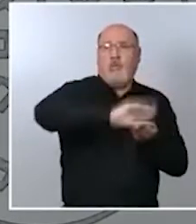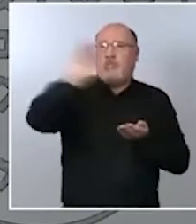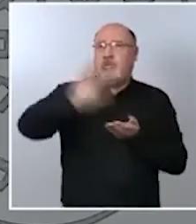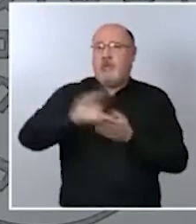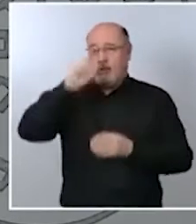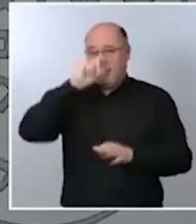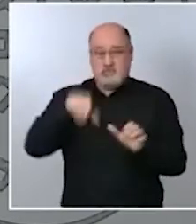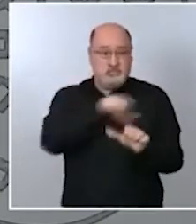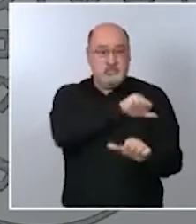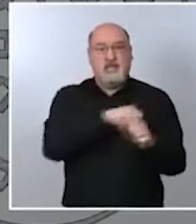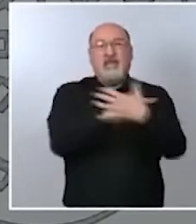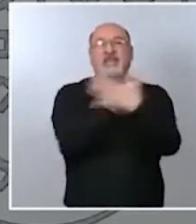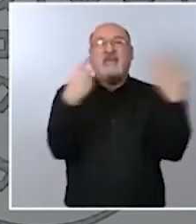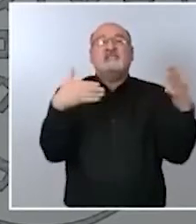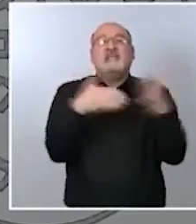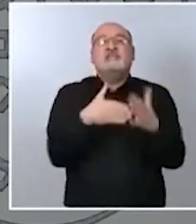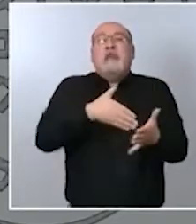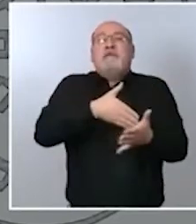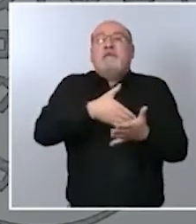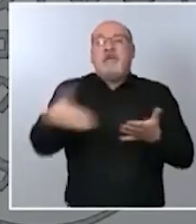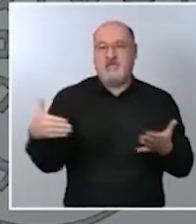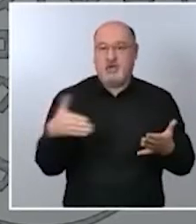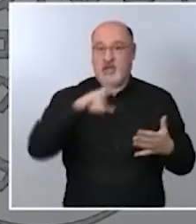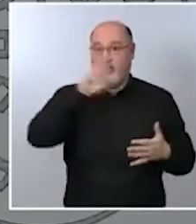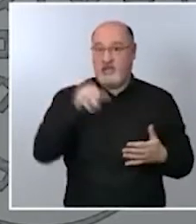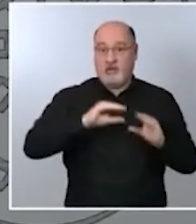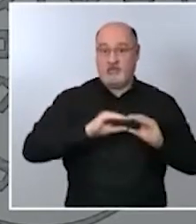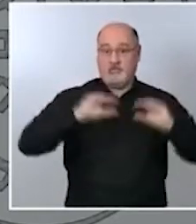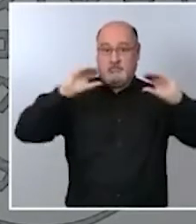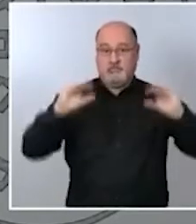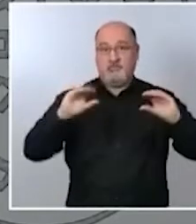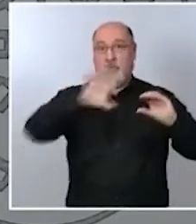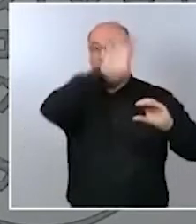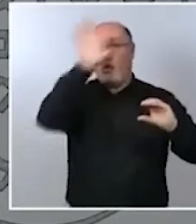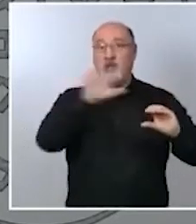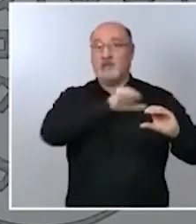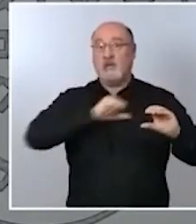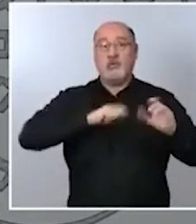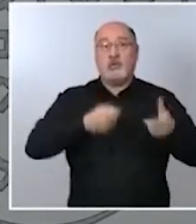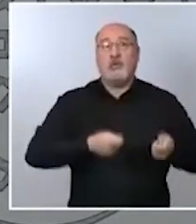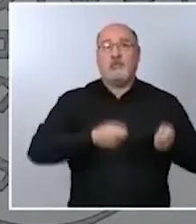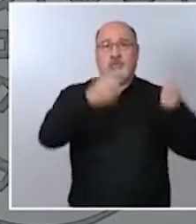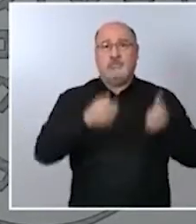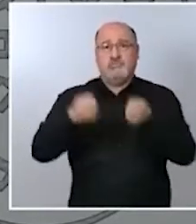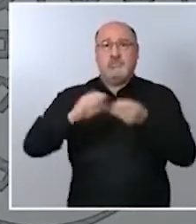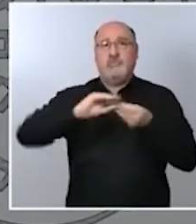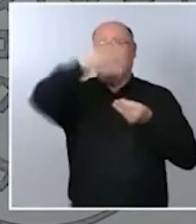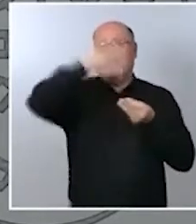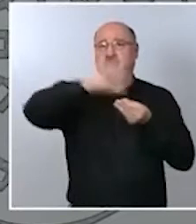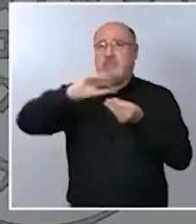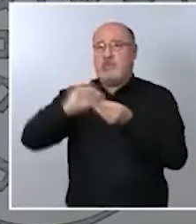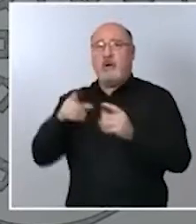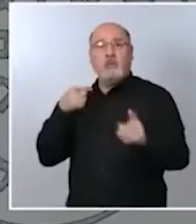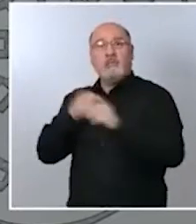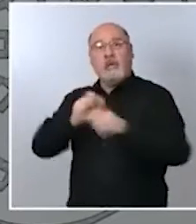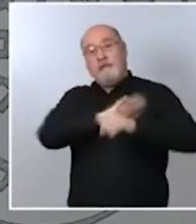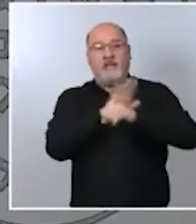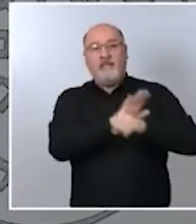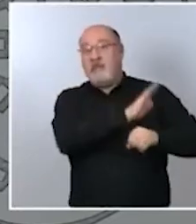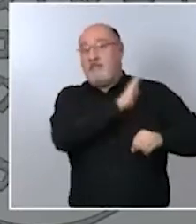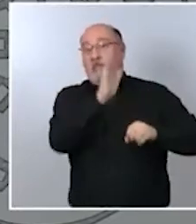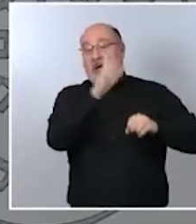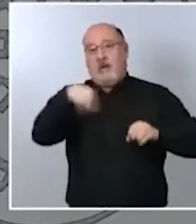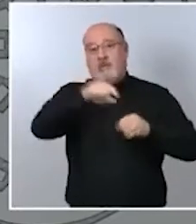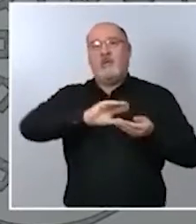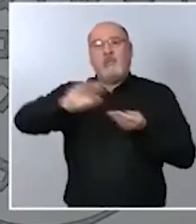.000 millones que se pusieron a disposición de las comunidades autónomas para aliviar la situación de la pandemia sanitaria la comunidad